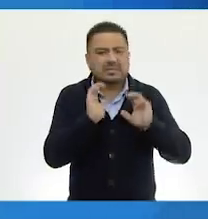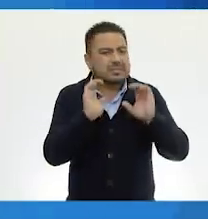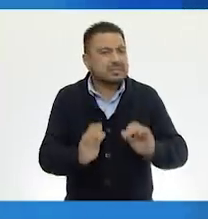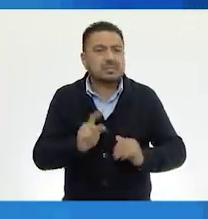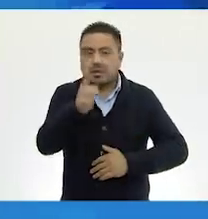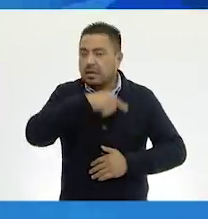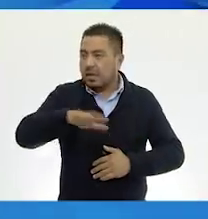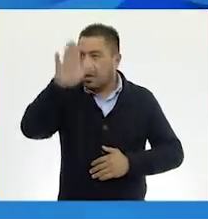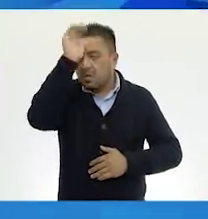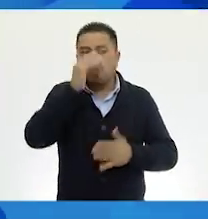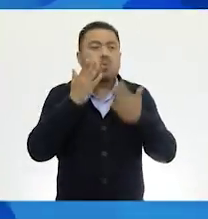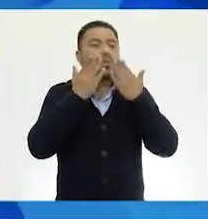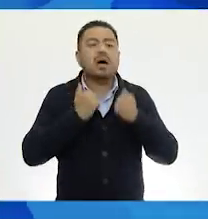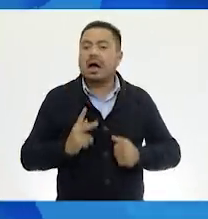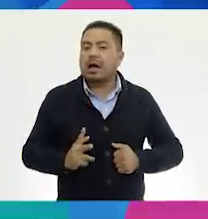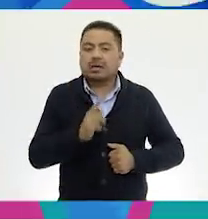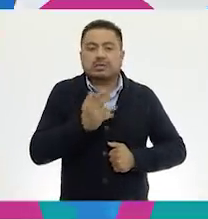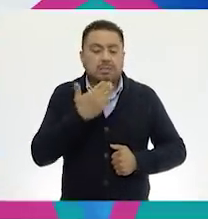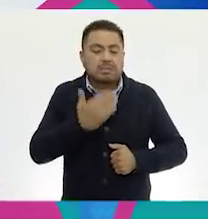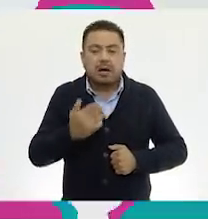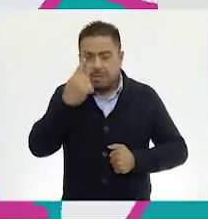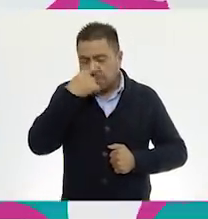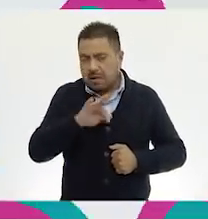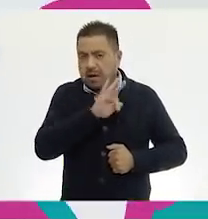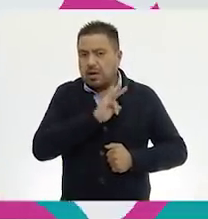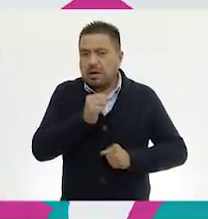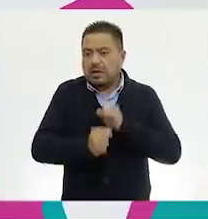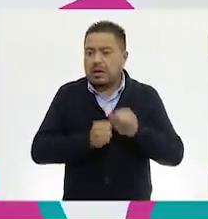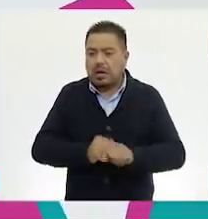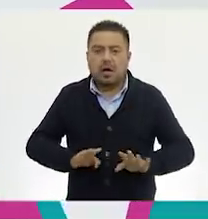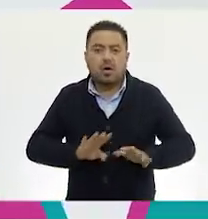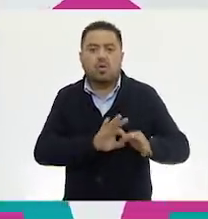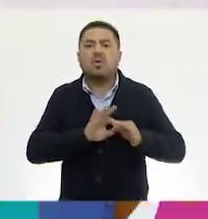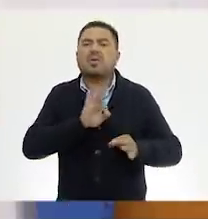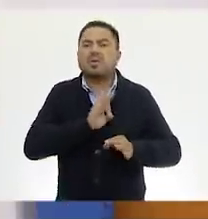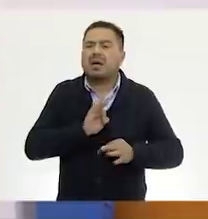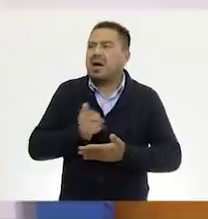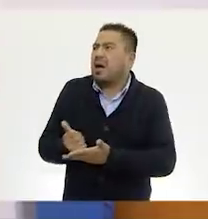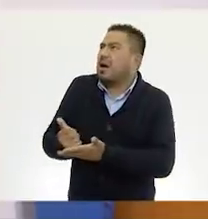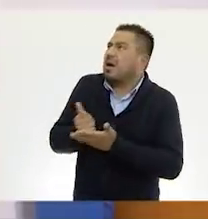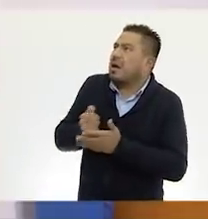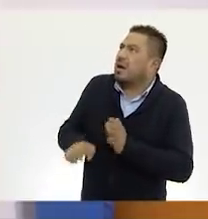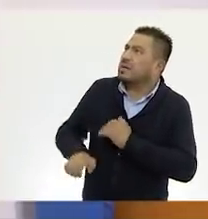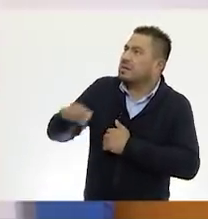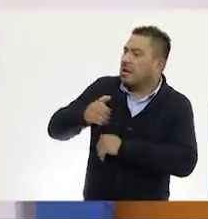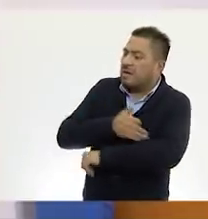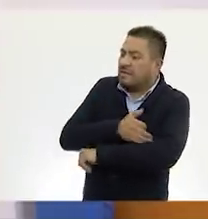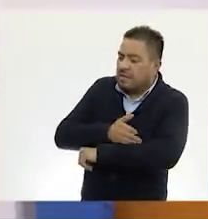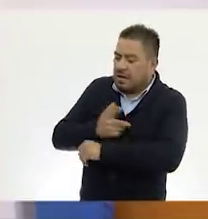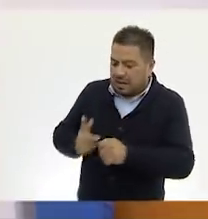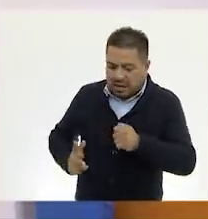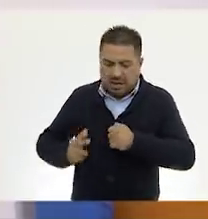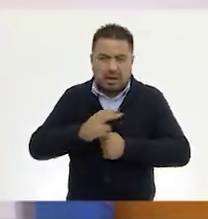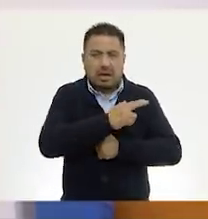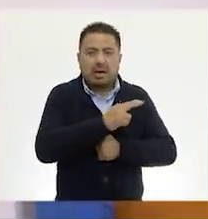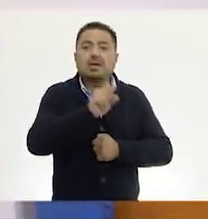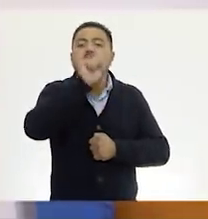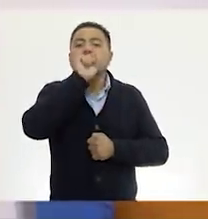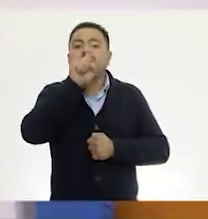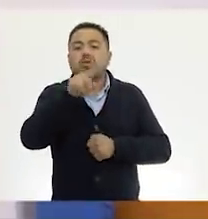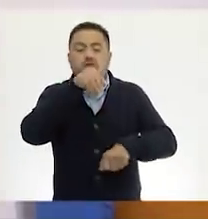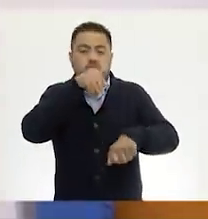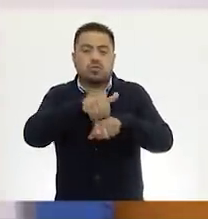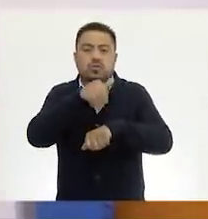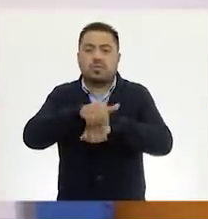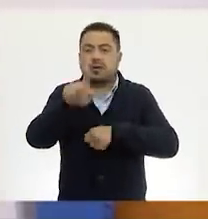Recuerden que si no tienen las tijeras adecuadas para su edad, pueden pedirle a un familiar o a algún adulto que les ayude a recortar. Sí, por favor. también la